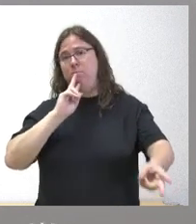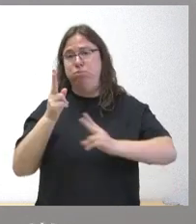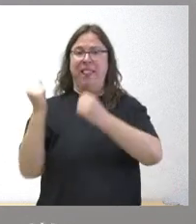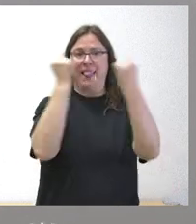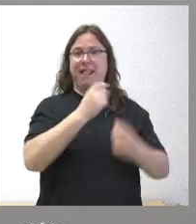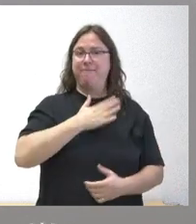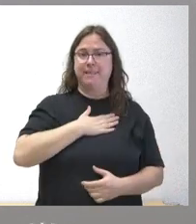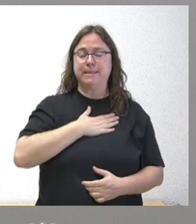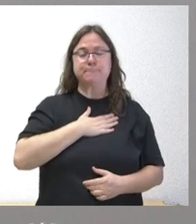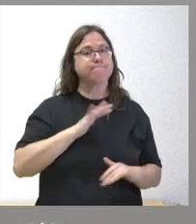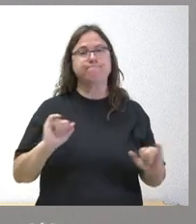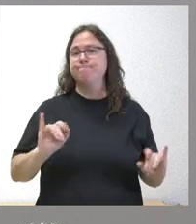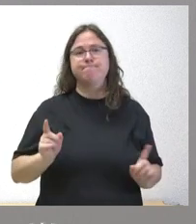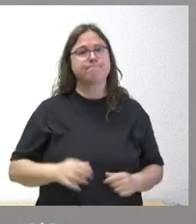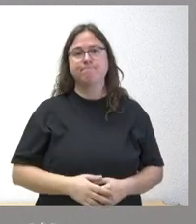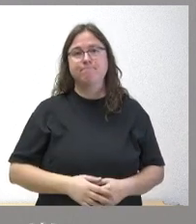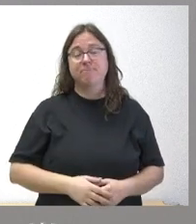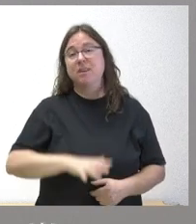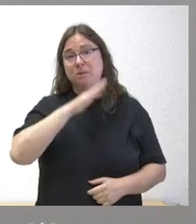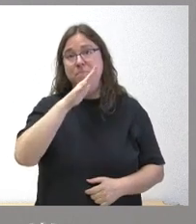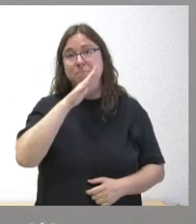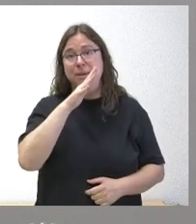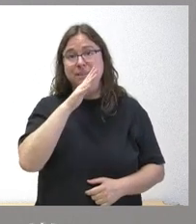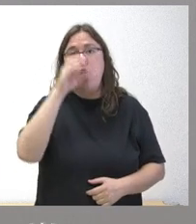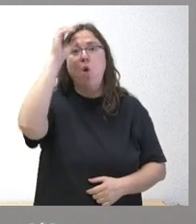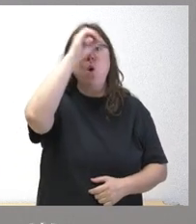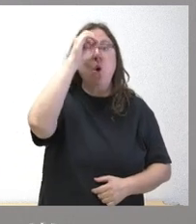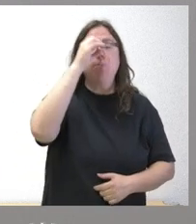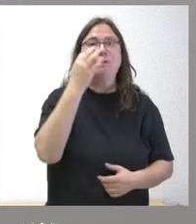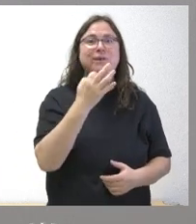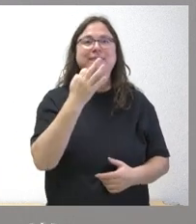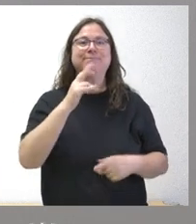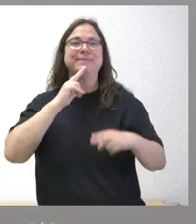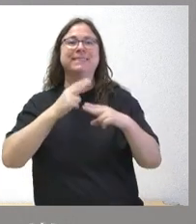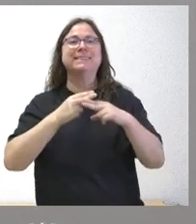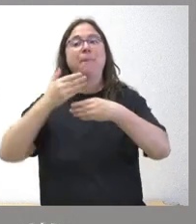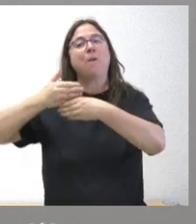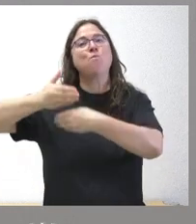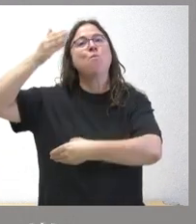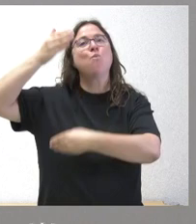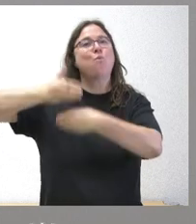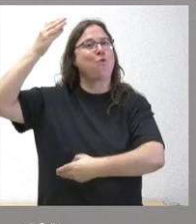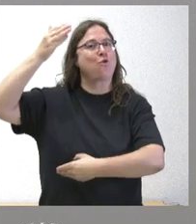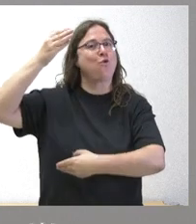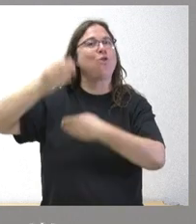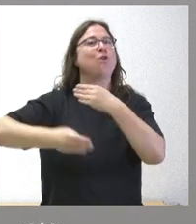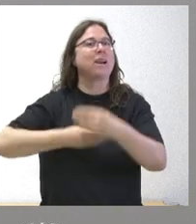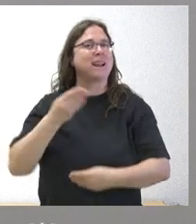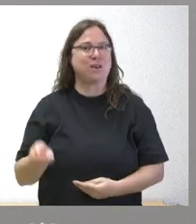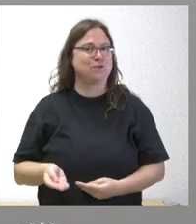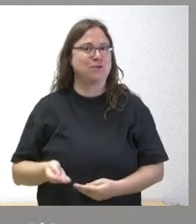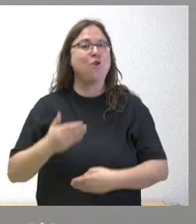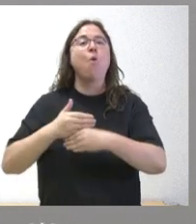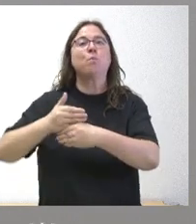defendido a todos los españoles ¿sabe usted lo que pasa a nuestra opinión? Que ese muro que ha creado el presidente del gobierno no es